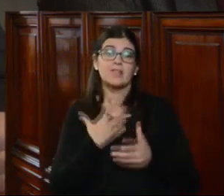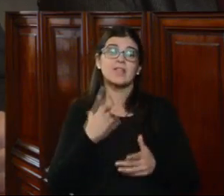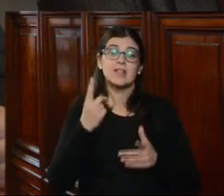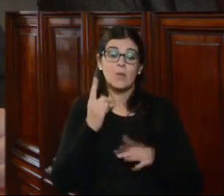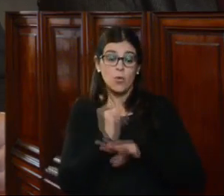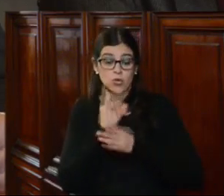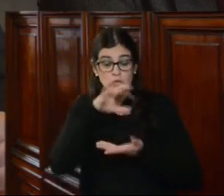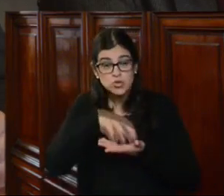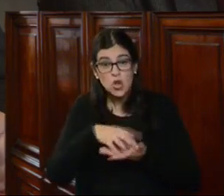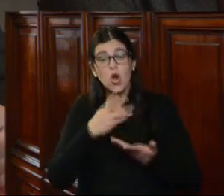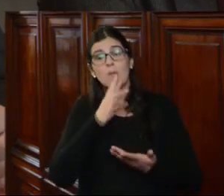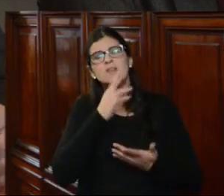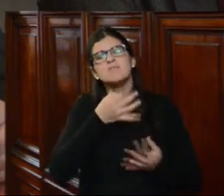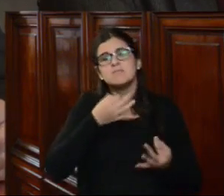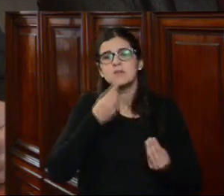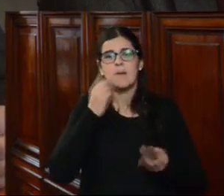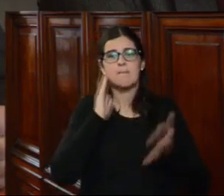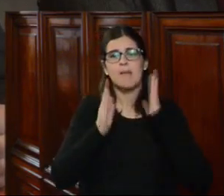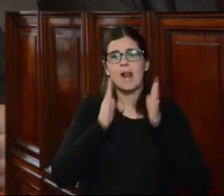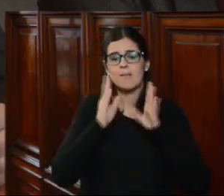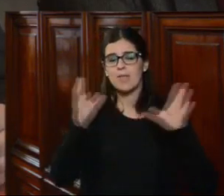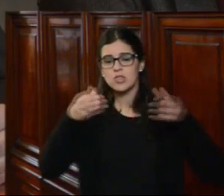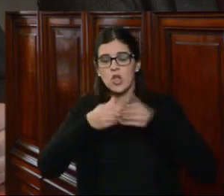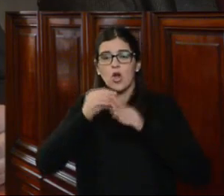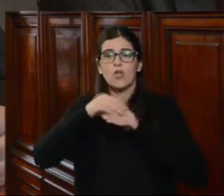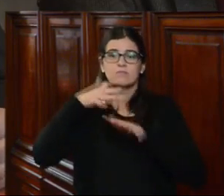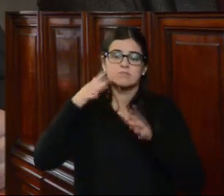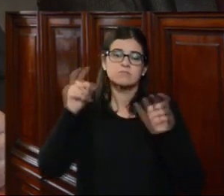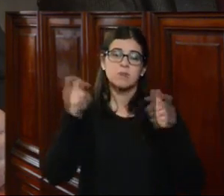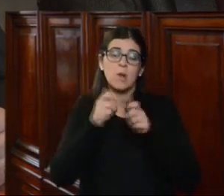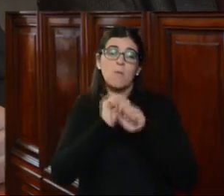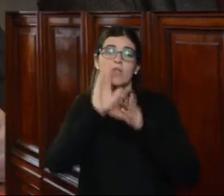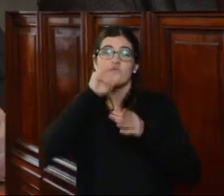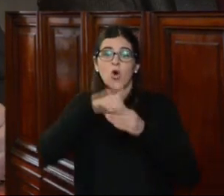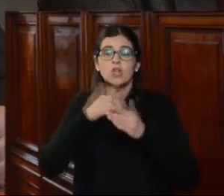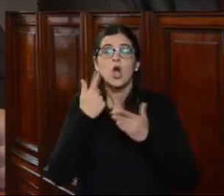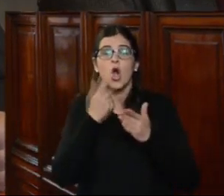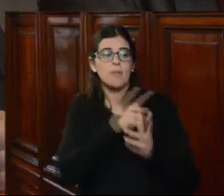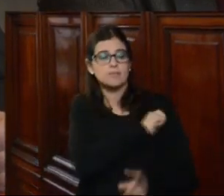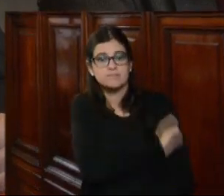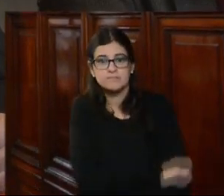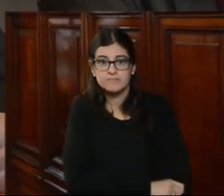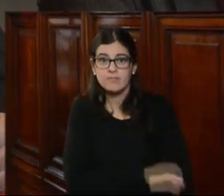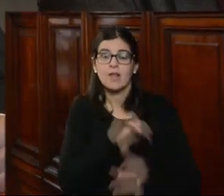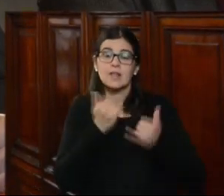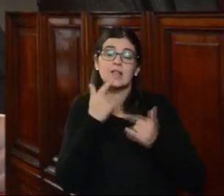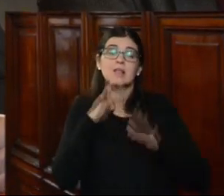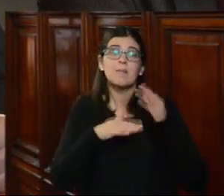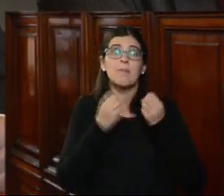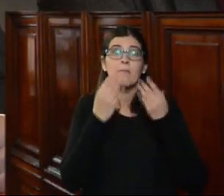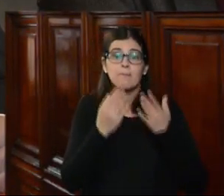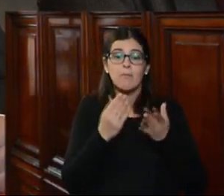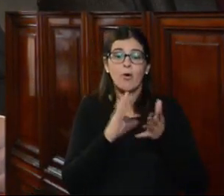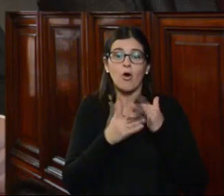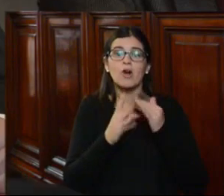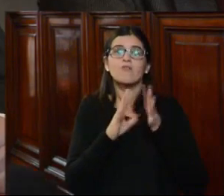respondemos ante el Parlamento, hasta el Congreso, que puede llegar a votar nuestra destitución, entre otros casos, por actuar con notoria